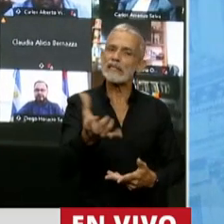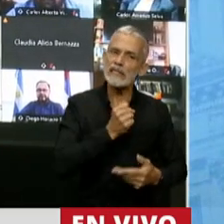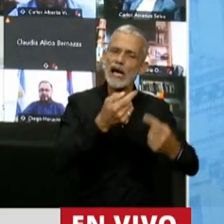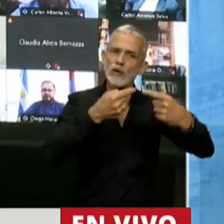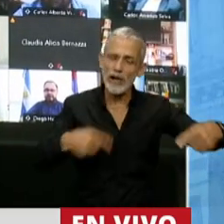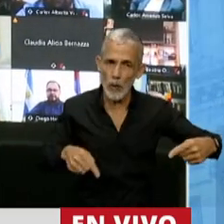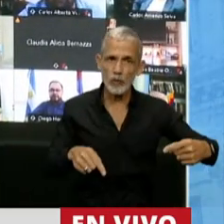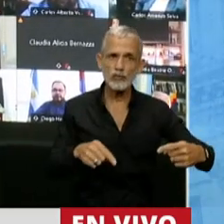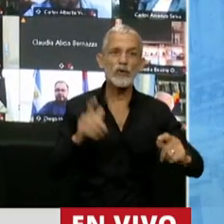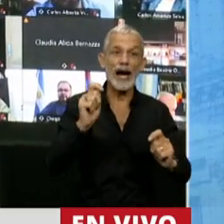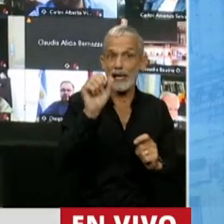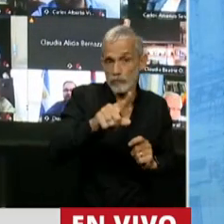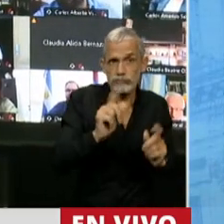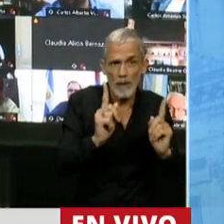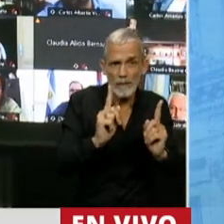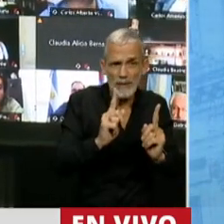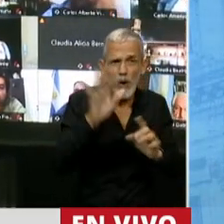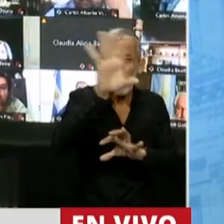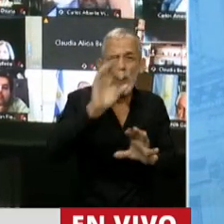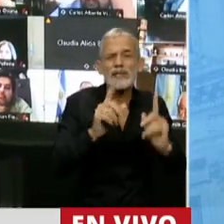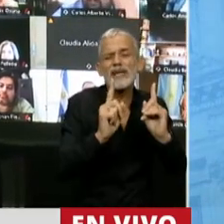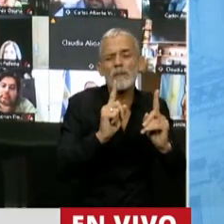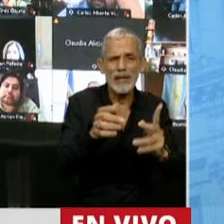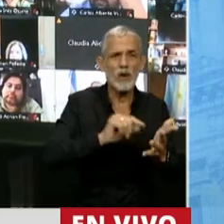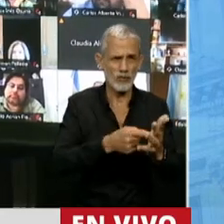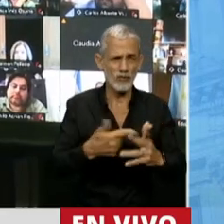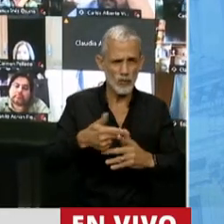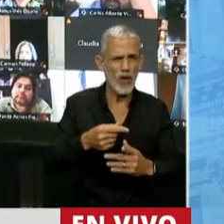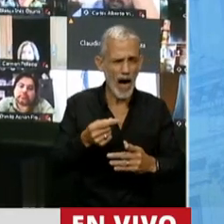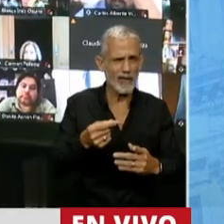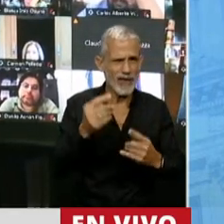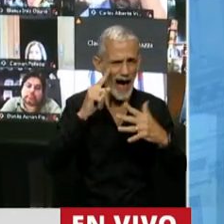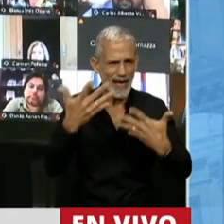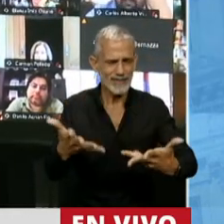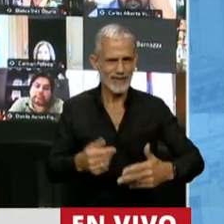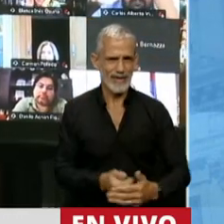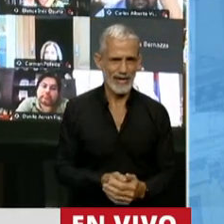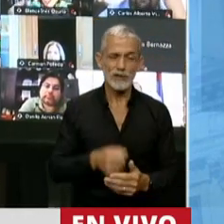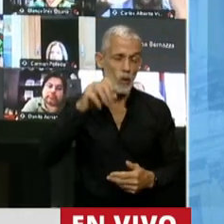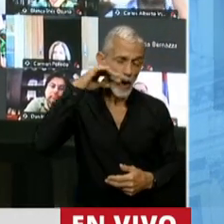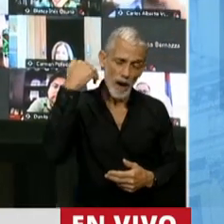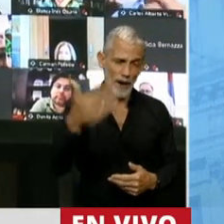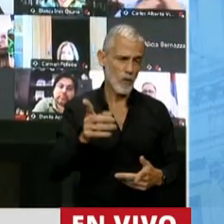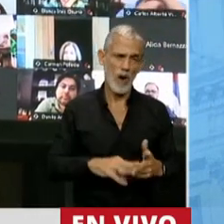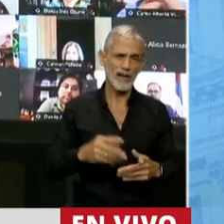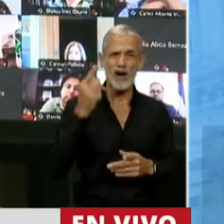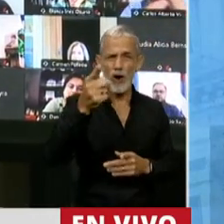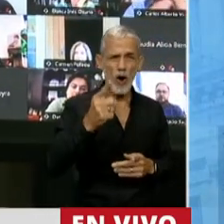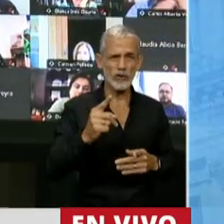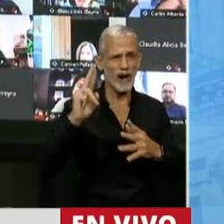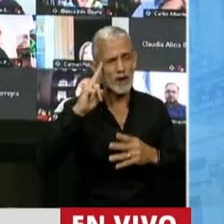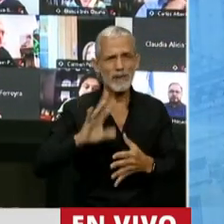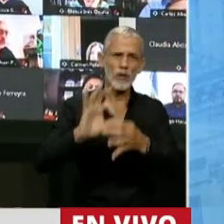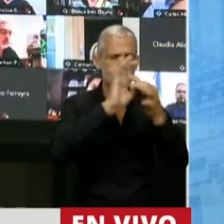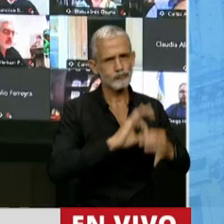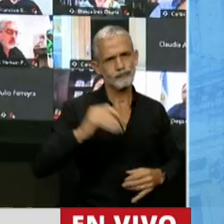los recursos a sus propios comprovincianos de los cuales la ciudad se ocupa. Es una vergüenza, es un atentado al federalismo, es una